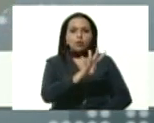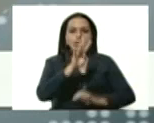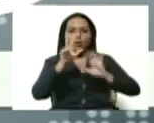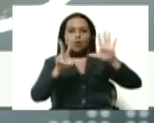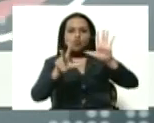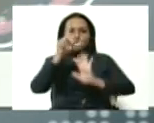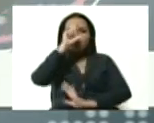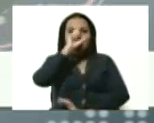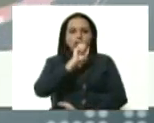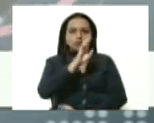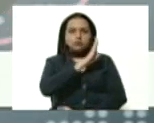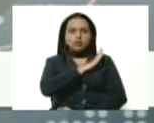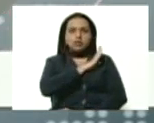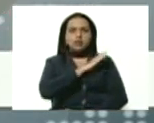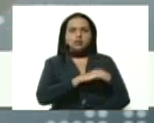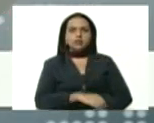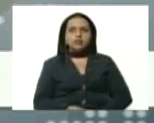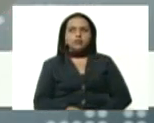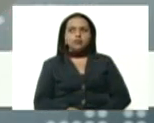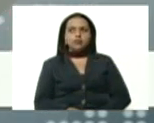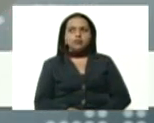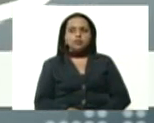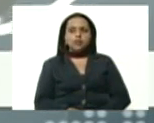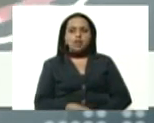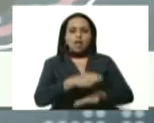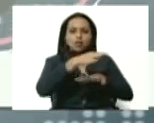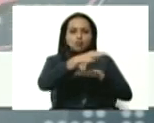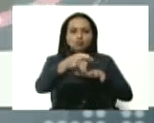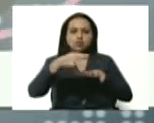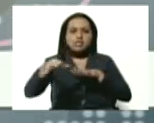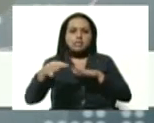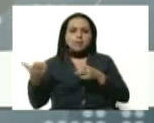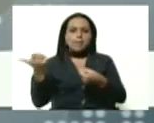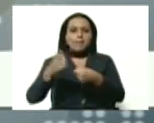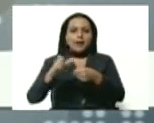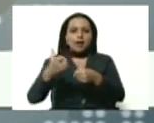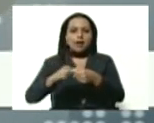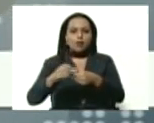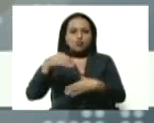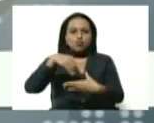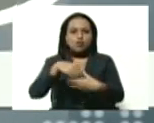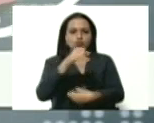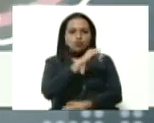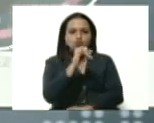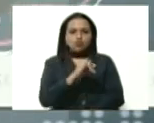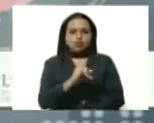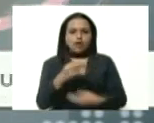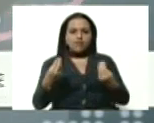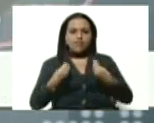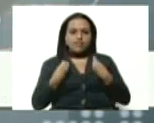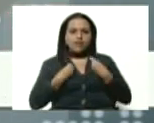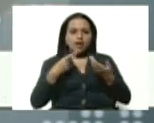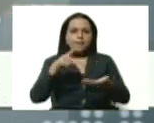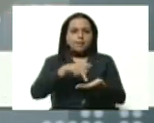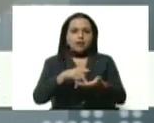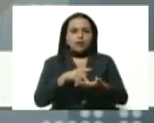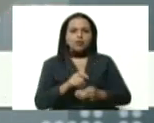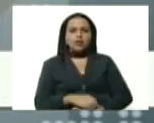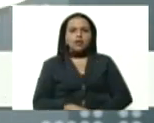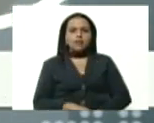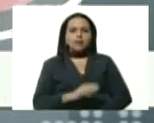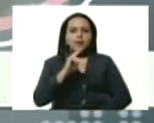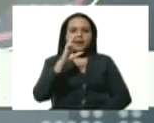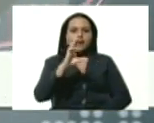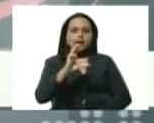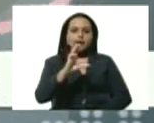de edad, del municipio Maracaibo, del Estado Zulia, habitante de la parroquia Cacique Mara,